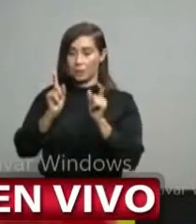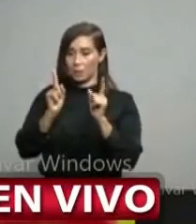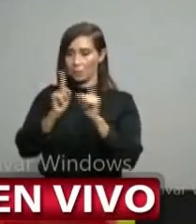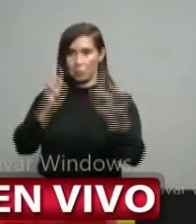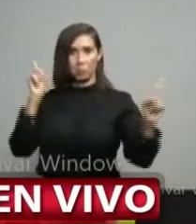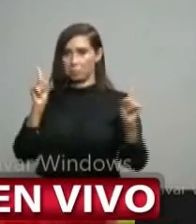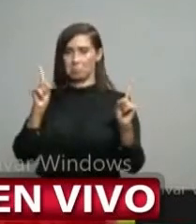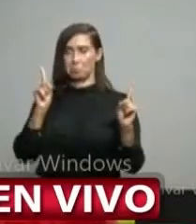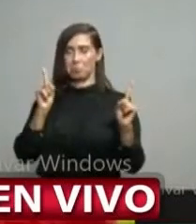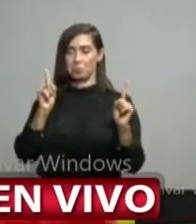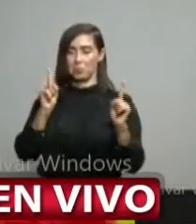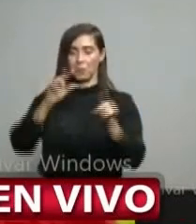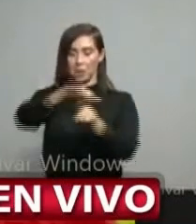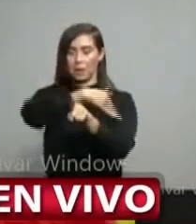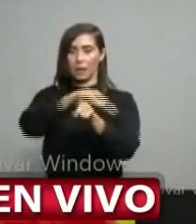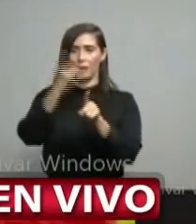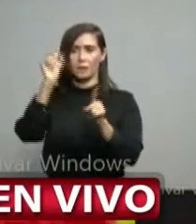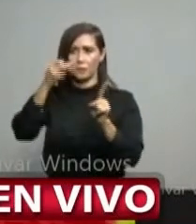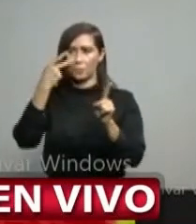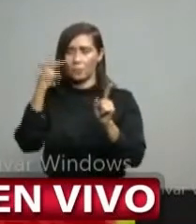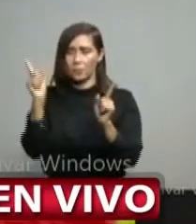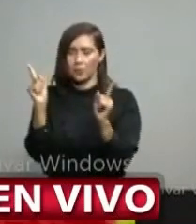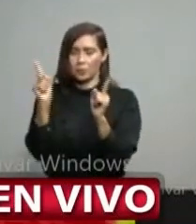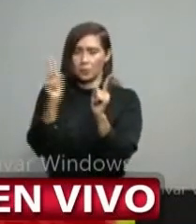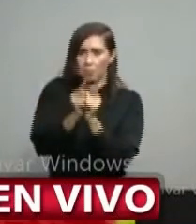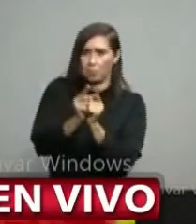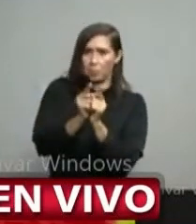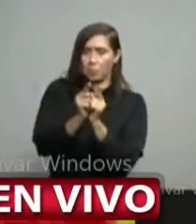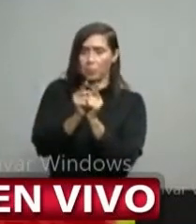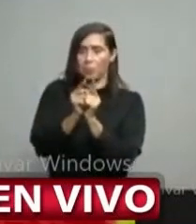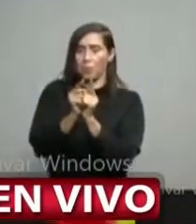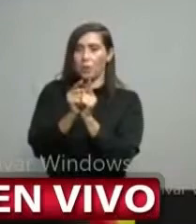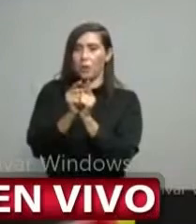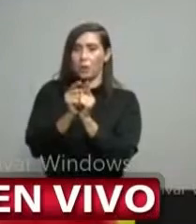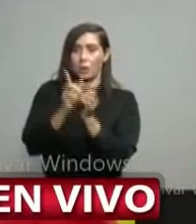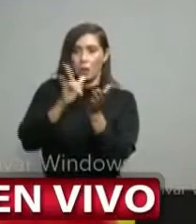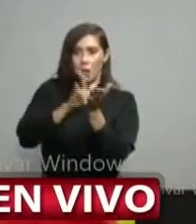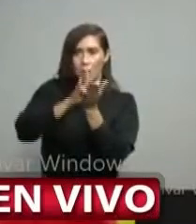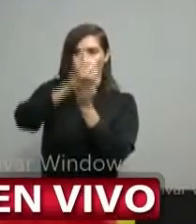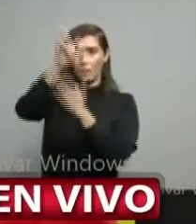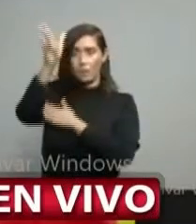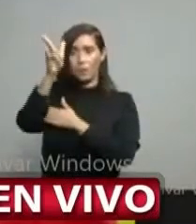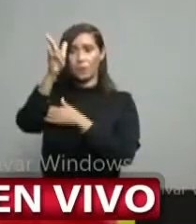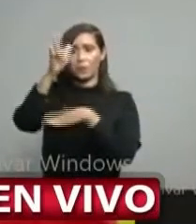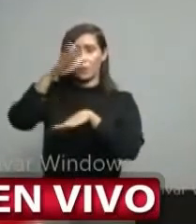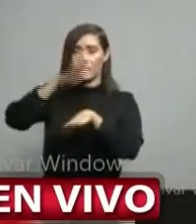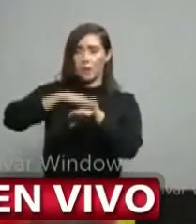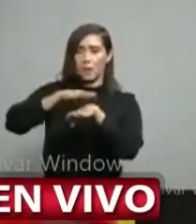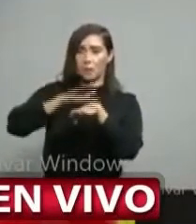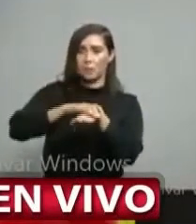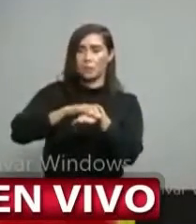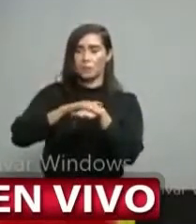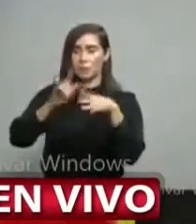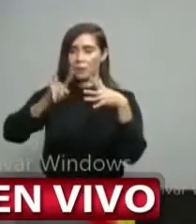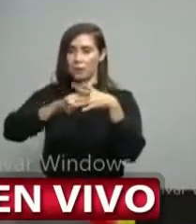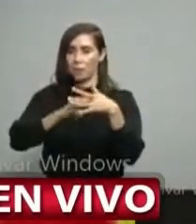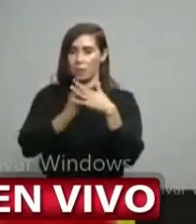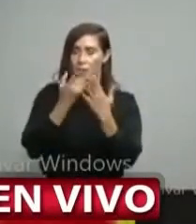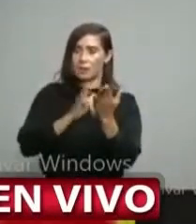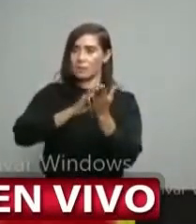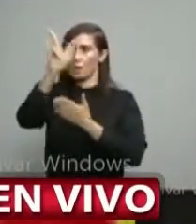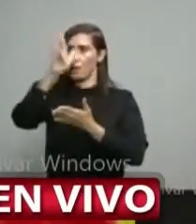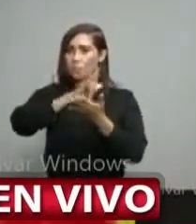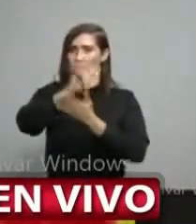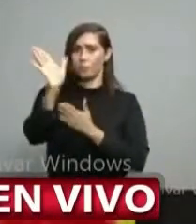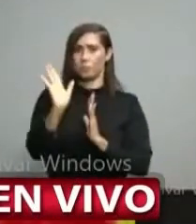físico en las calles comercios abiertos bancos aerolíneas ya anunciando que el país prácticamente va a